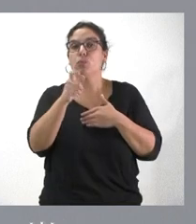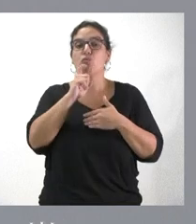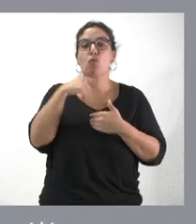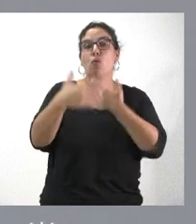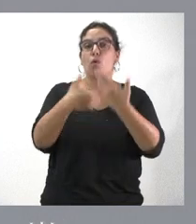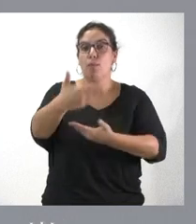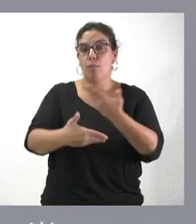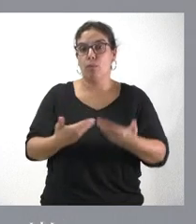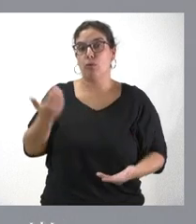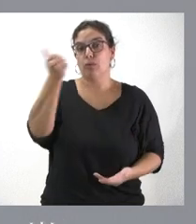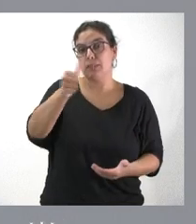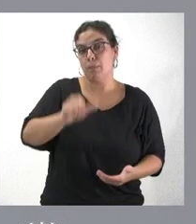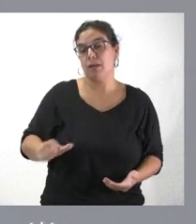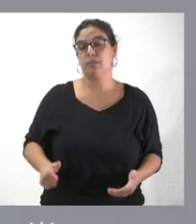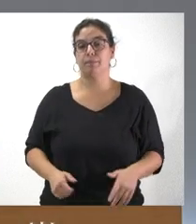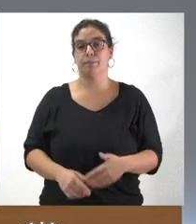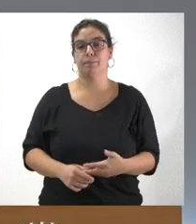este asunto en las próximas semanas y próximos días.